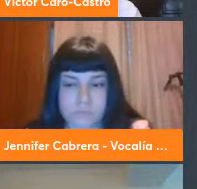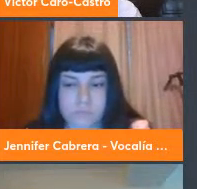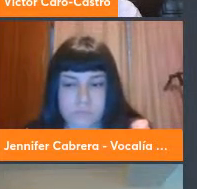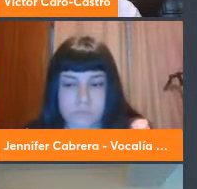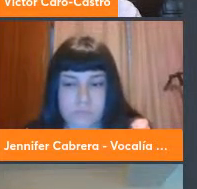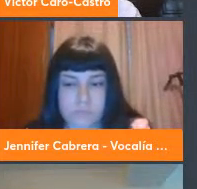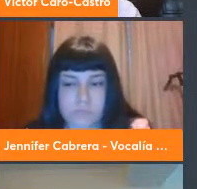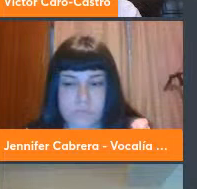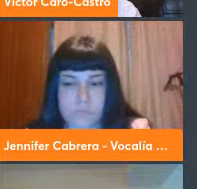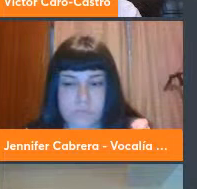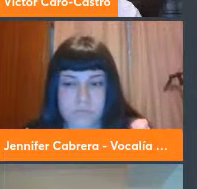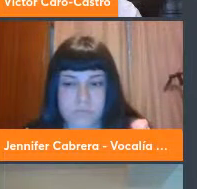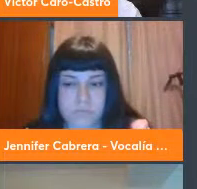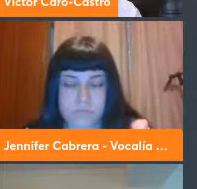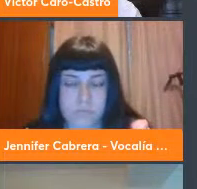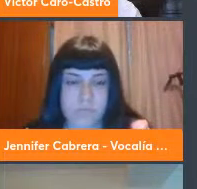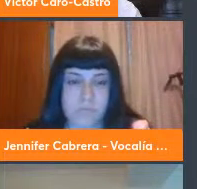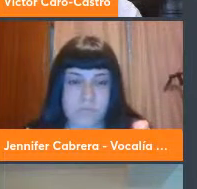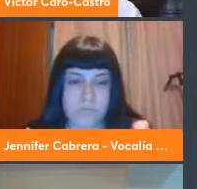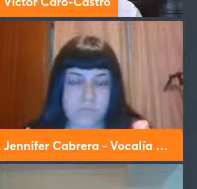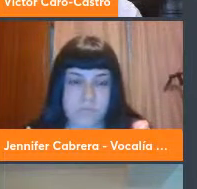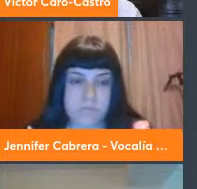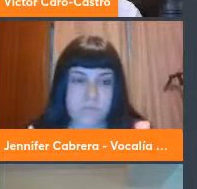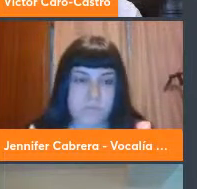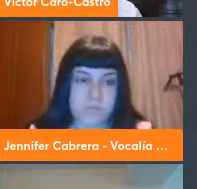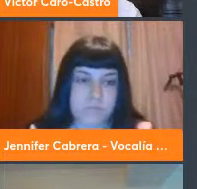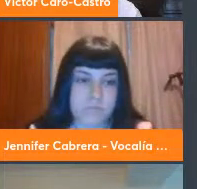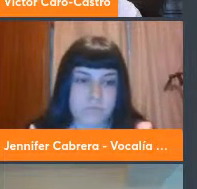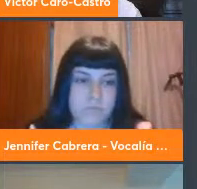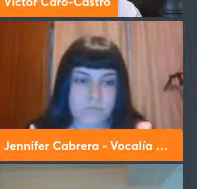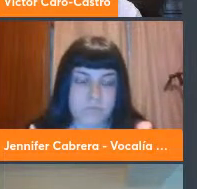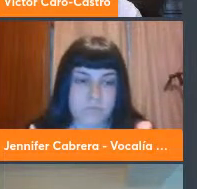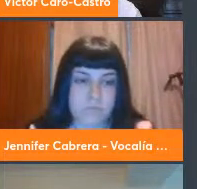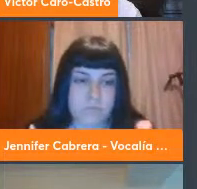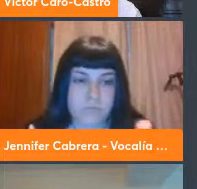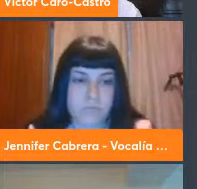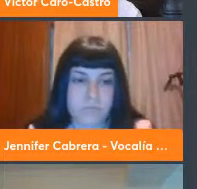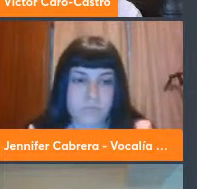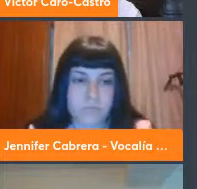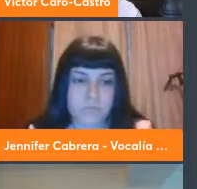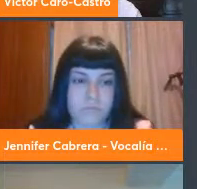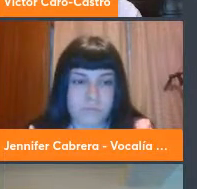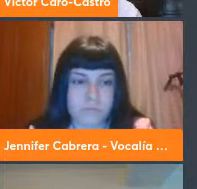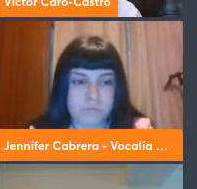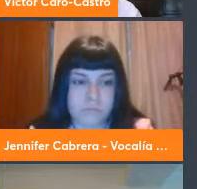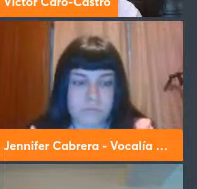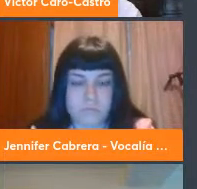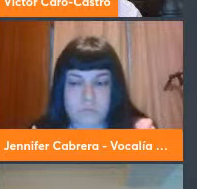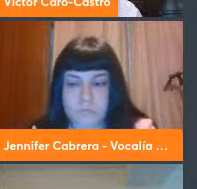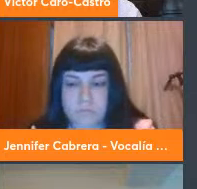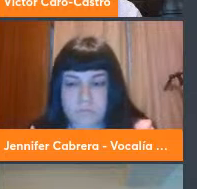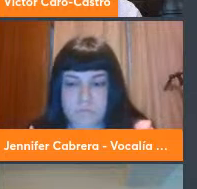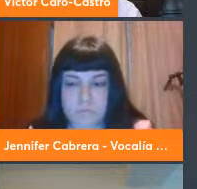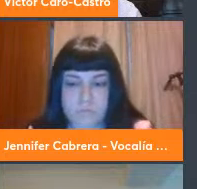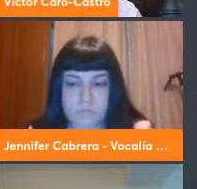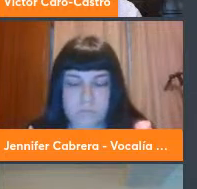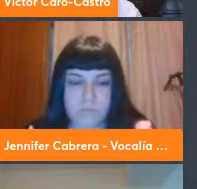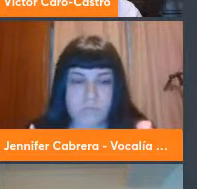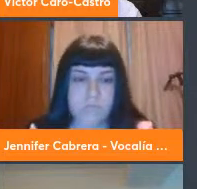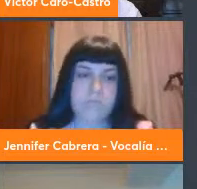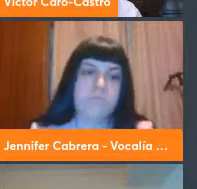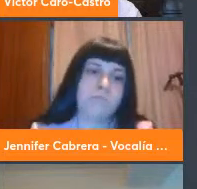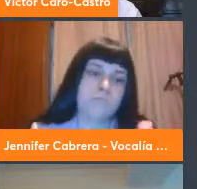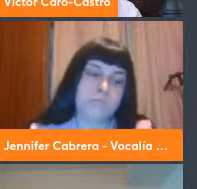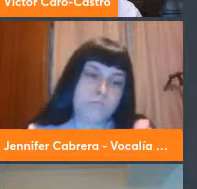en desarrollo en el cambio climático en el acuerdo mundial por la deforestación y así en varios acuerdos